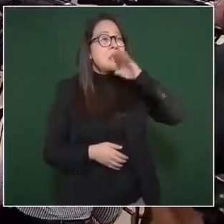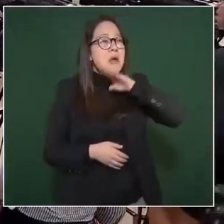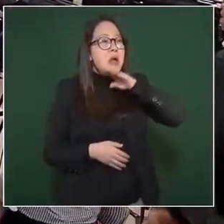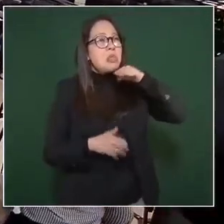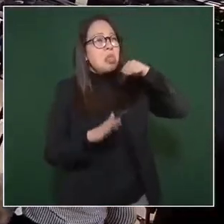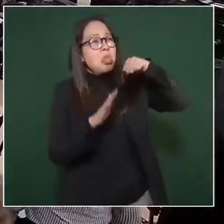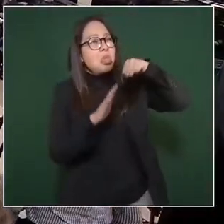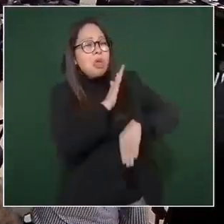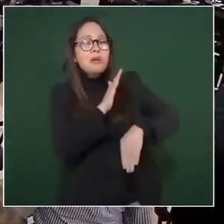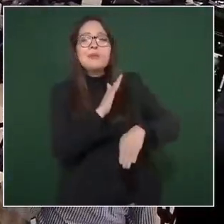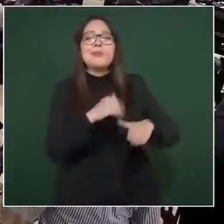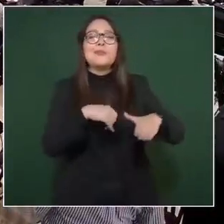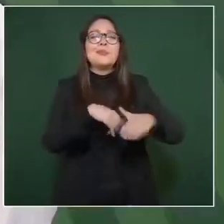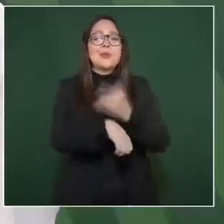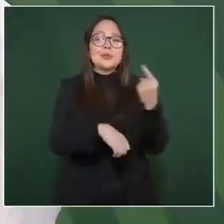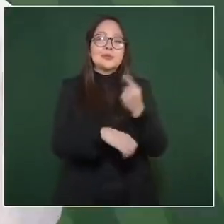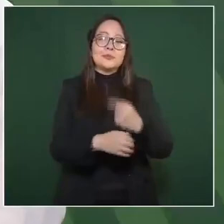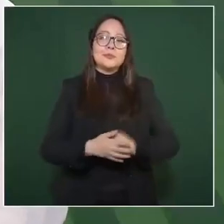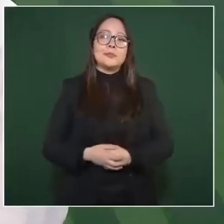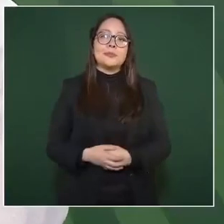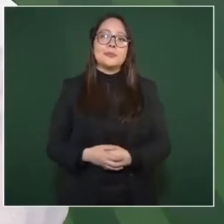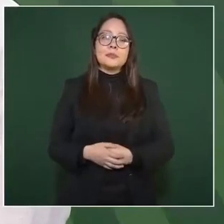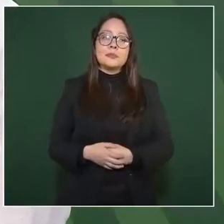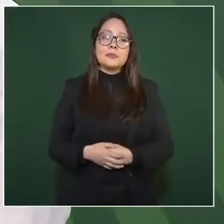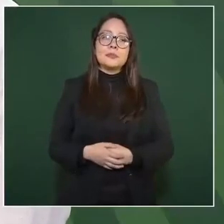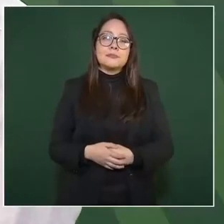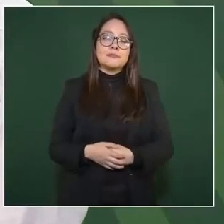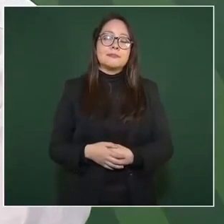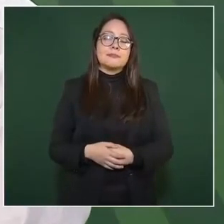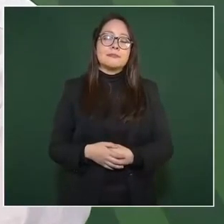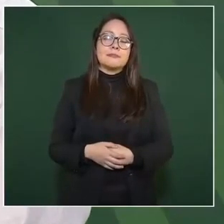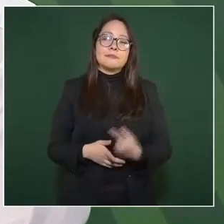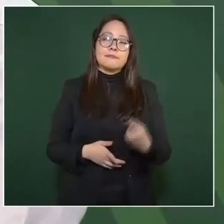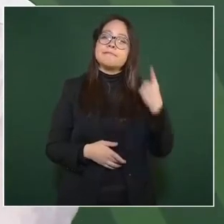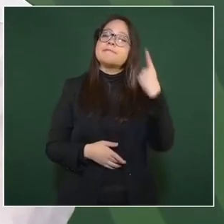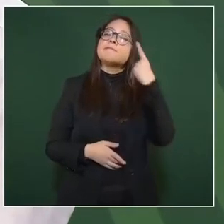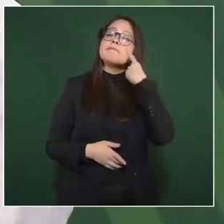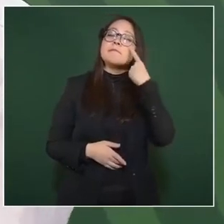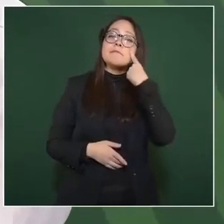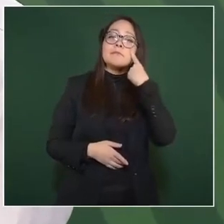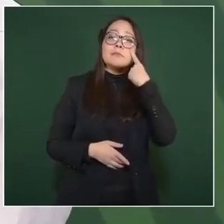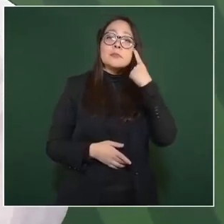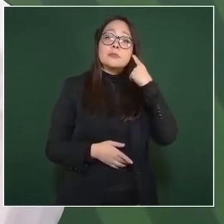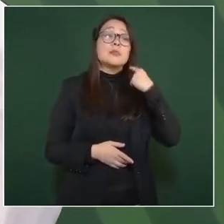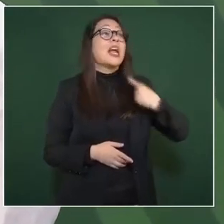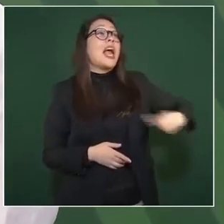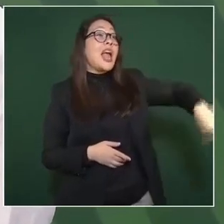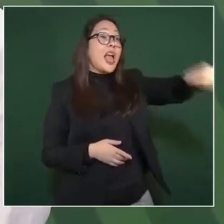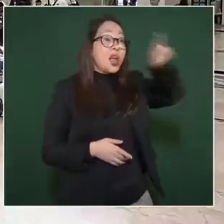Primero, porque para ellos no existe el pueblo,